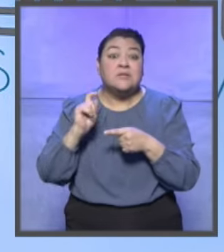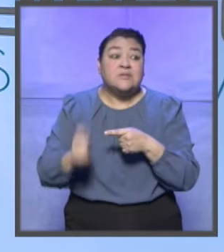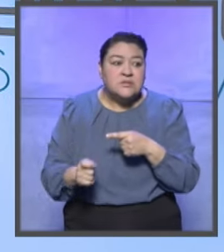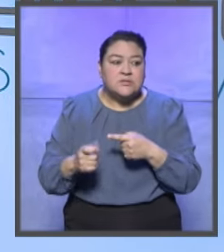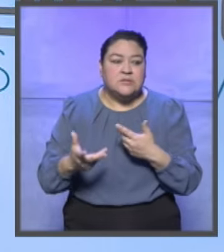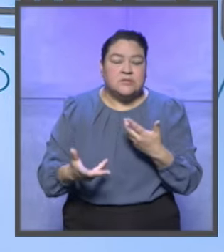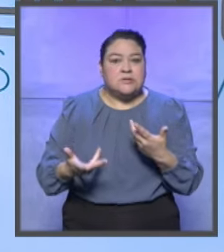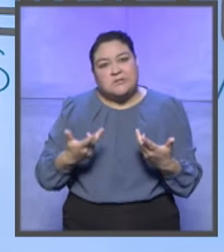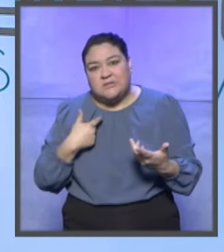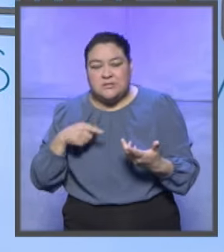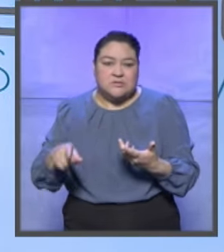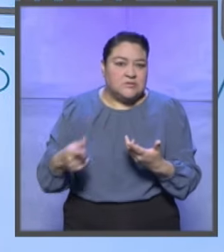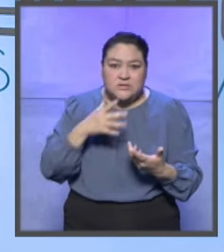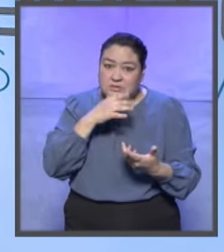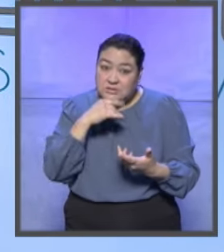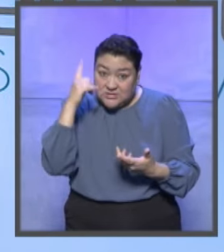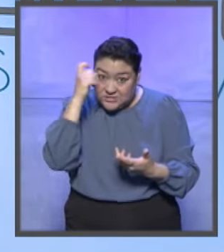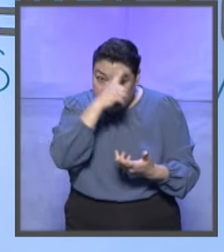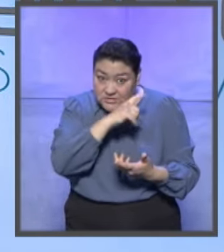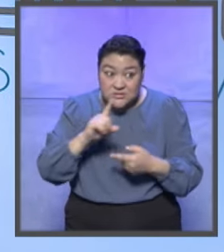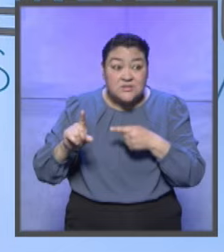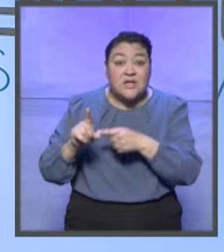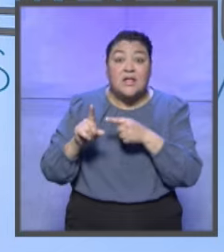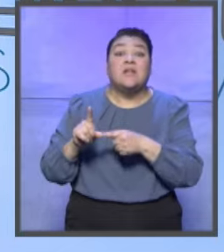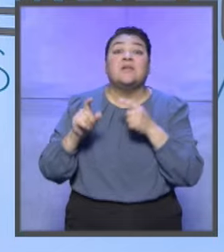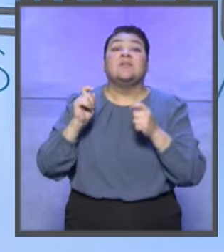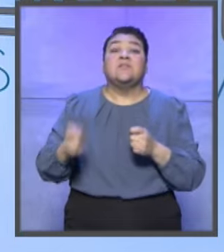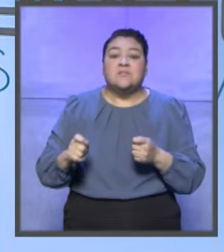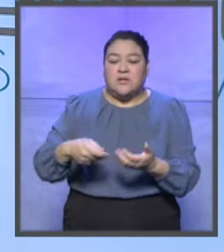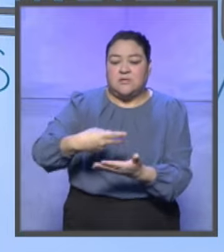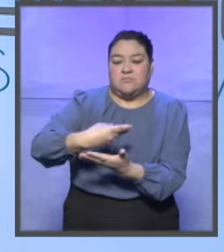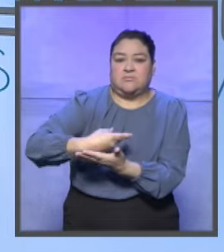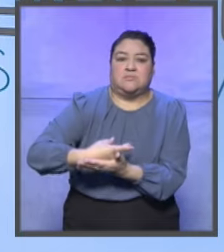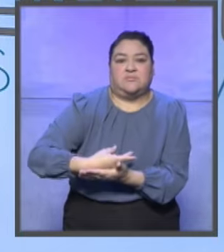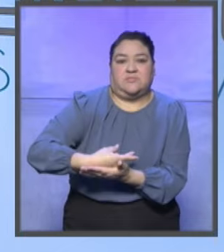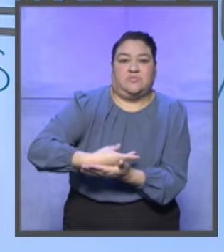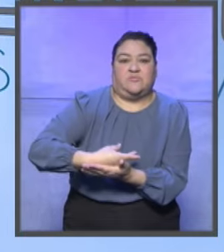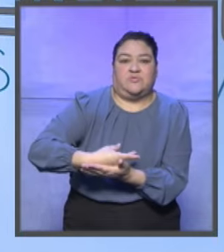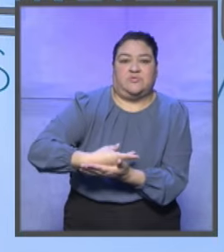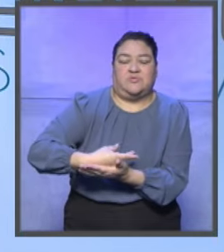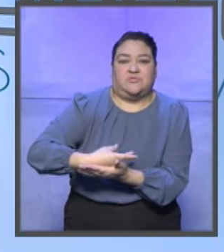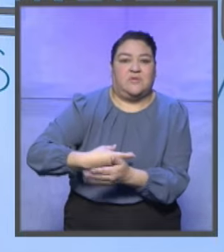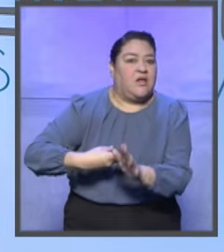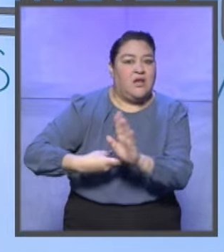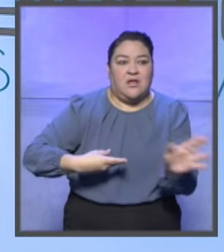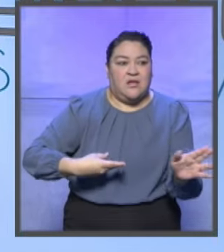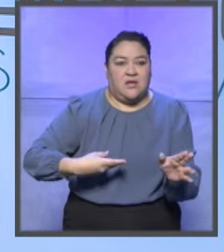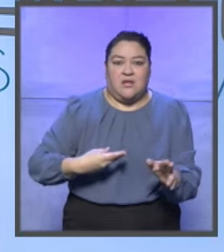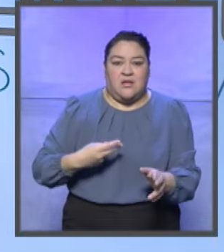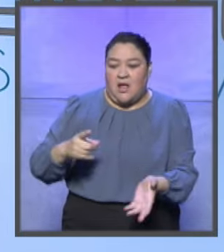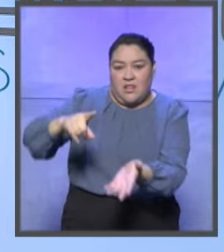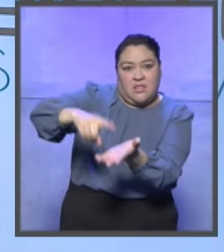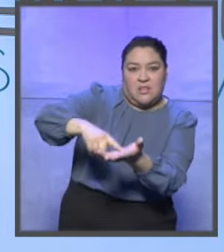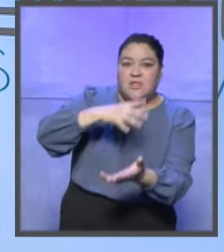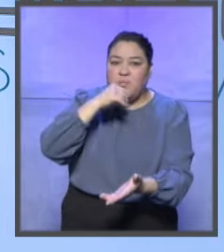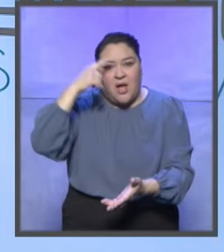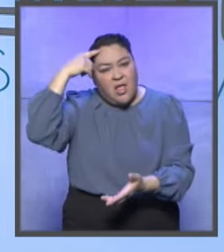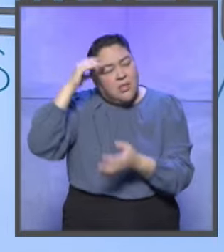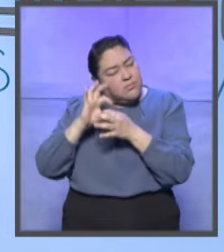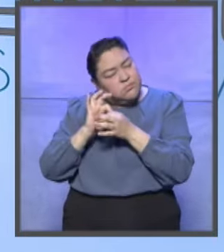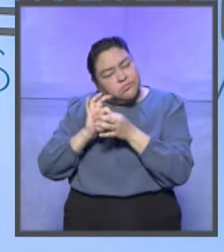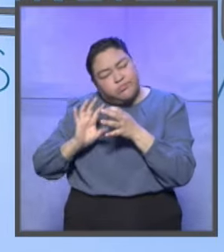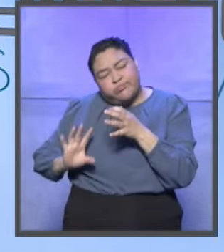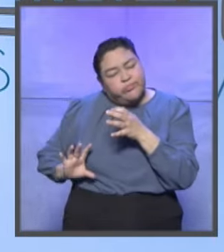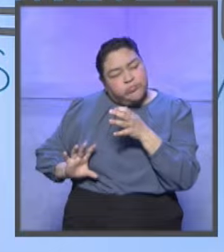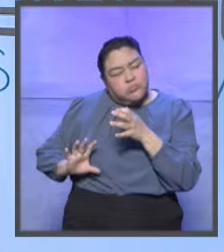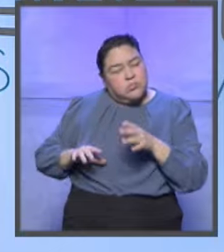estaba... Una dificultad insuperable, estaba en un estado vegetativo persistente, no podía, digamos, ni poner su huella, ni poner